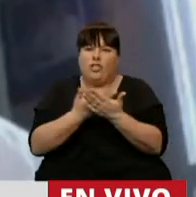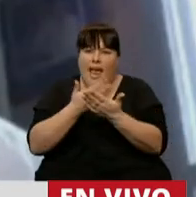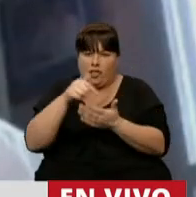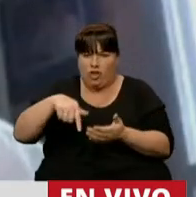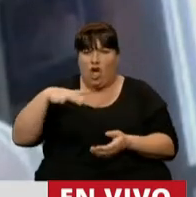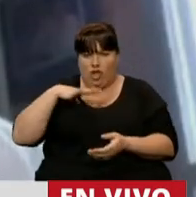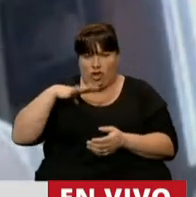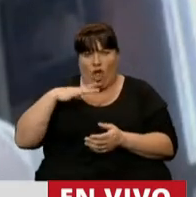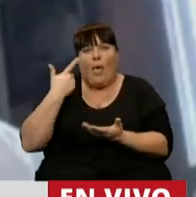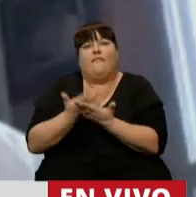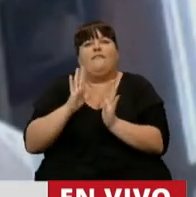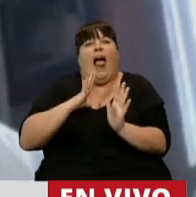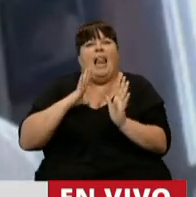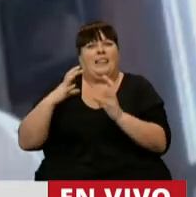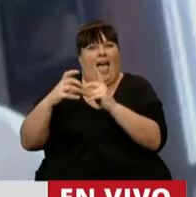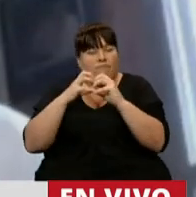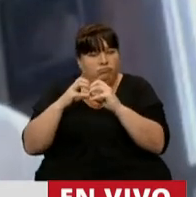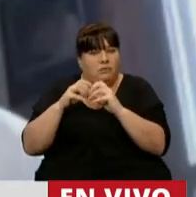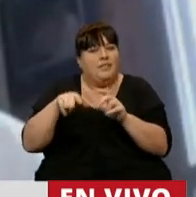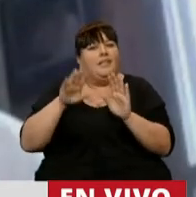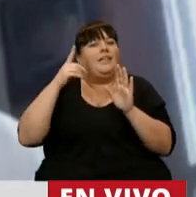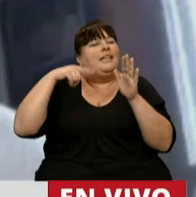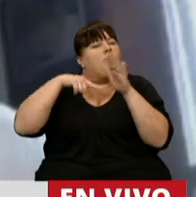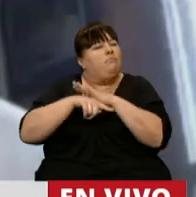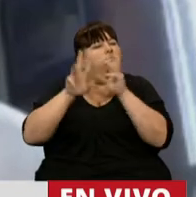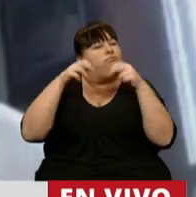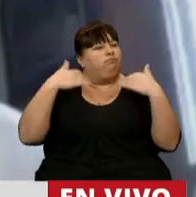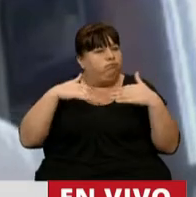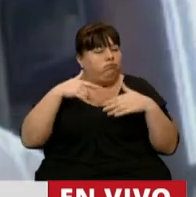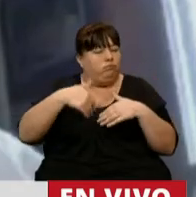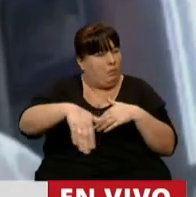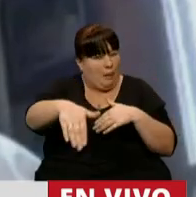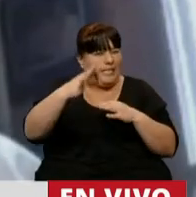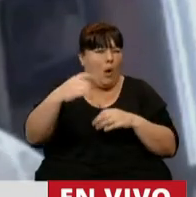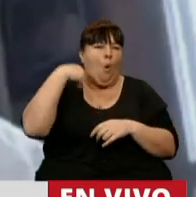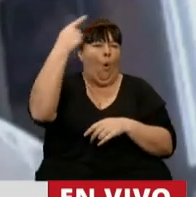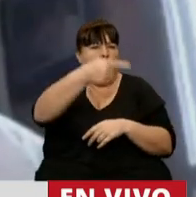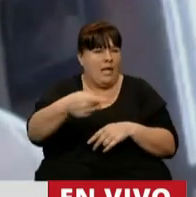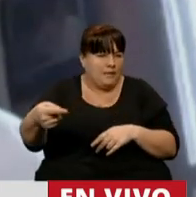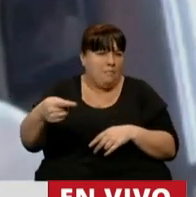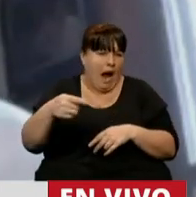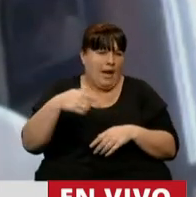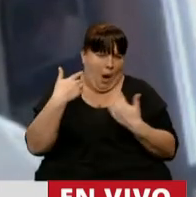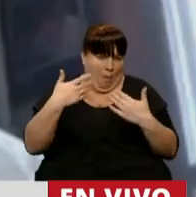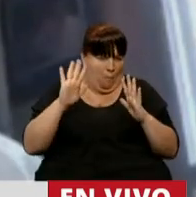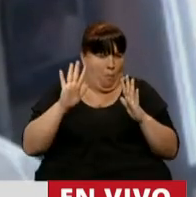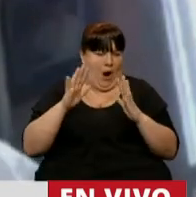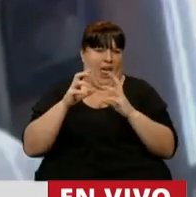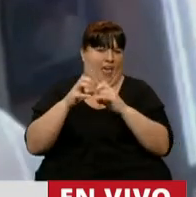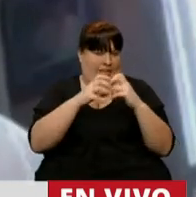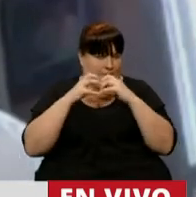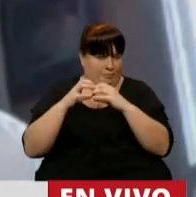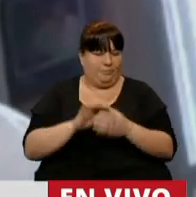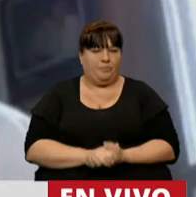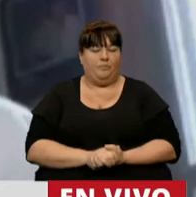puestos todavía a la consideración van a cuestiones de fondo que a la brevedad seguramente en la próxima semana vamos a poder comenzar a